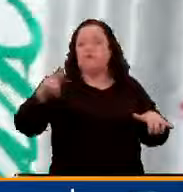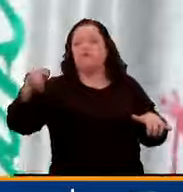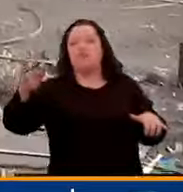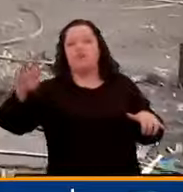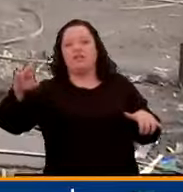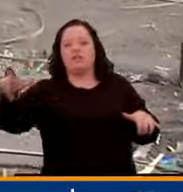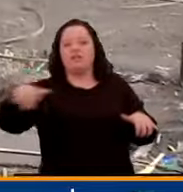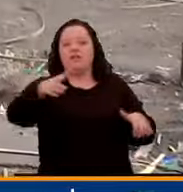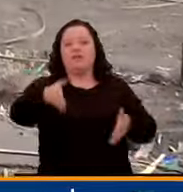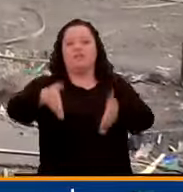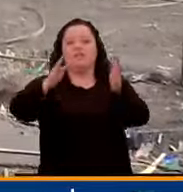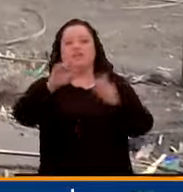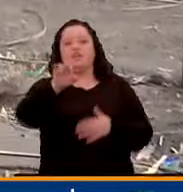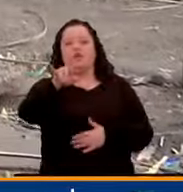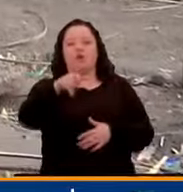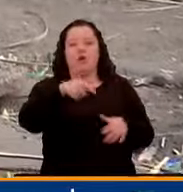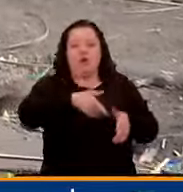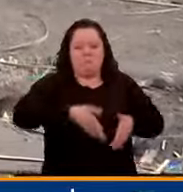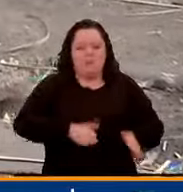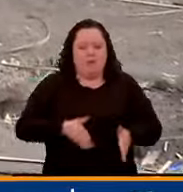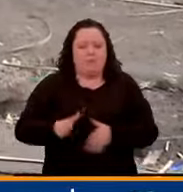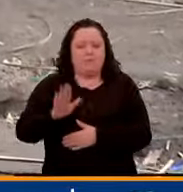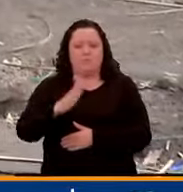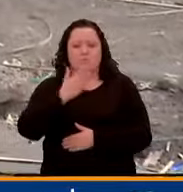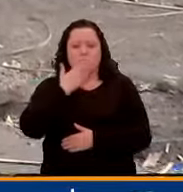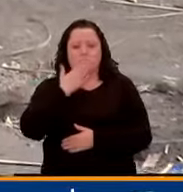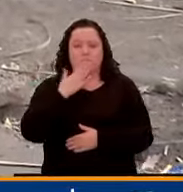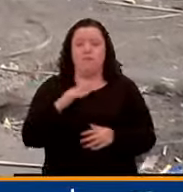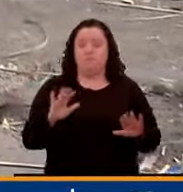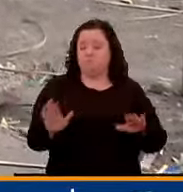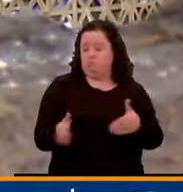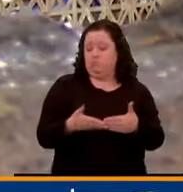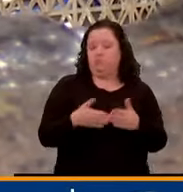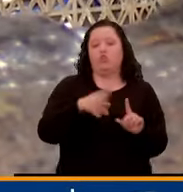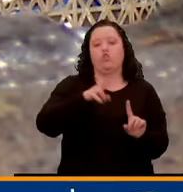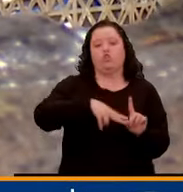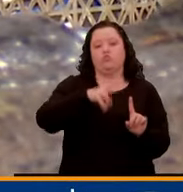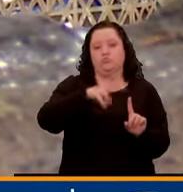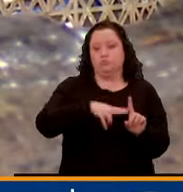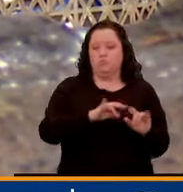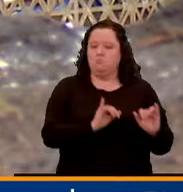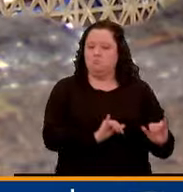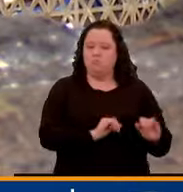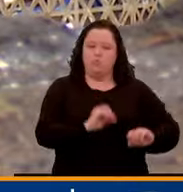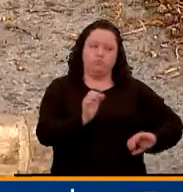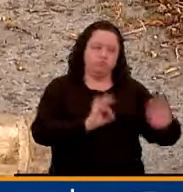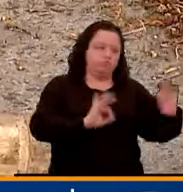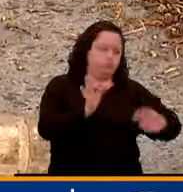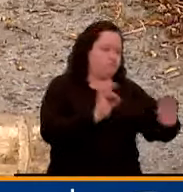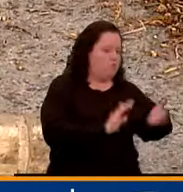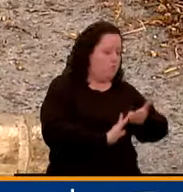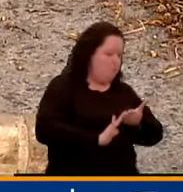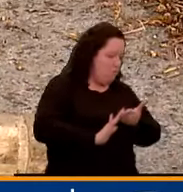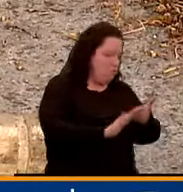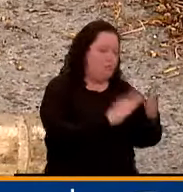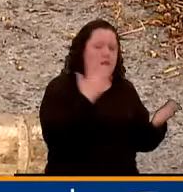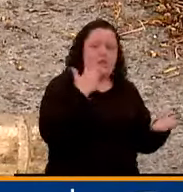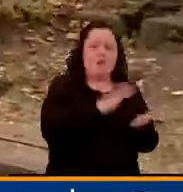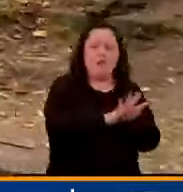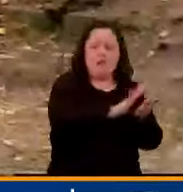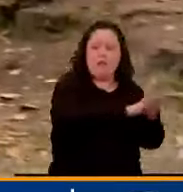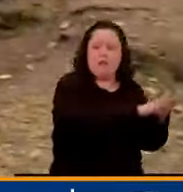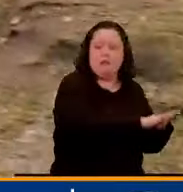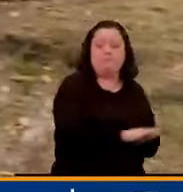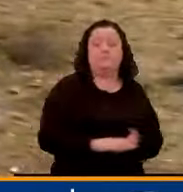La Rioja. El parque permanecerá cerrado durante dos meses mientras se adelantan las labores de remodelación y limpieza. La